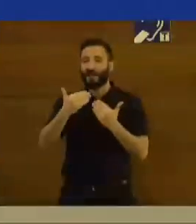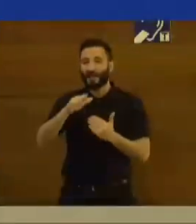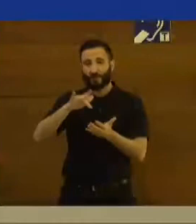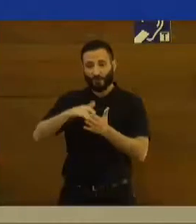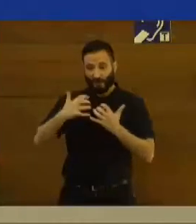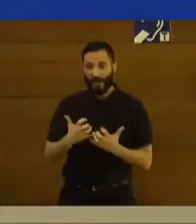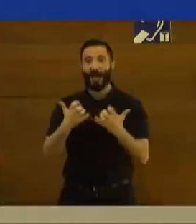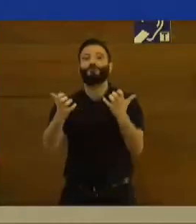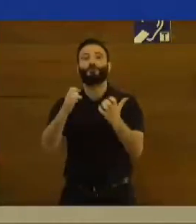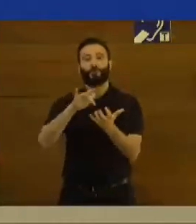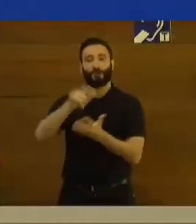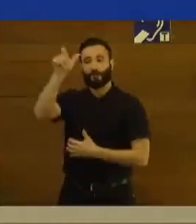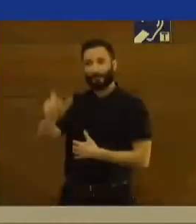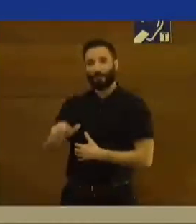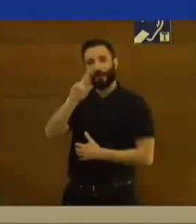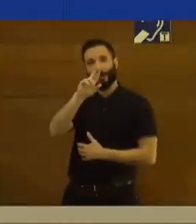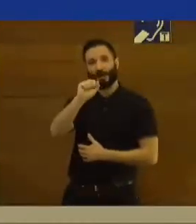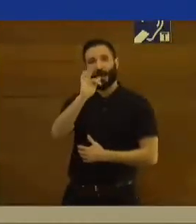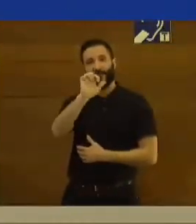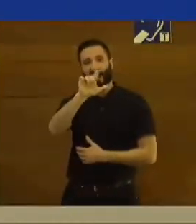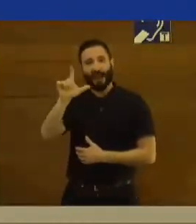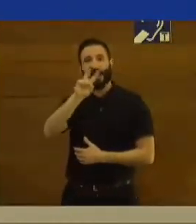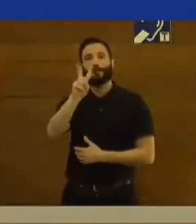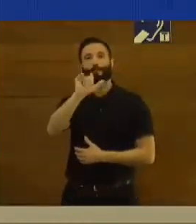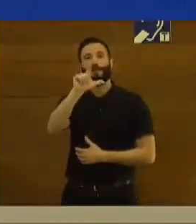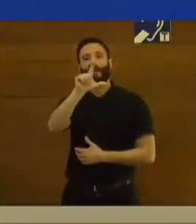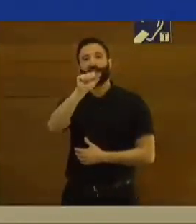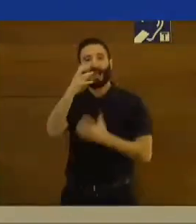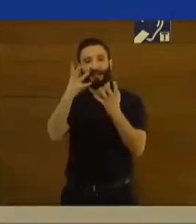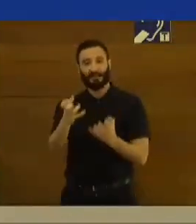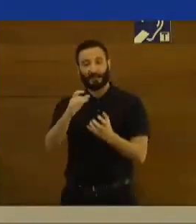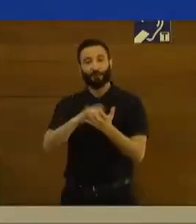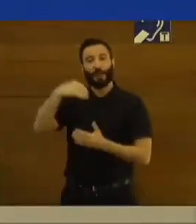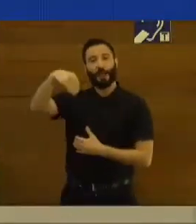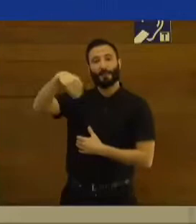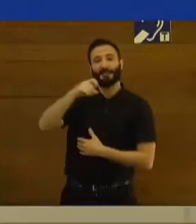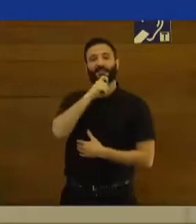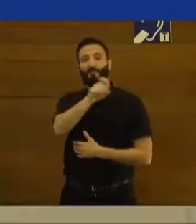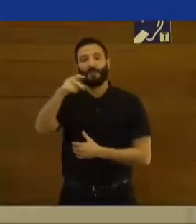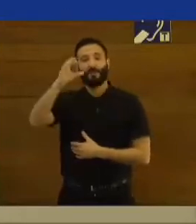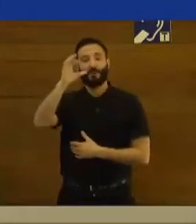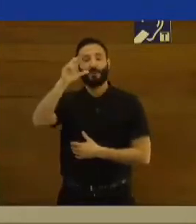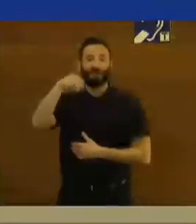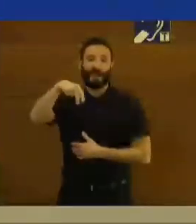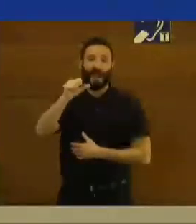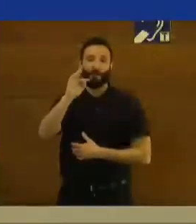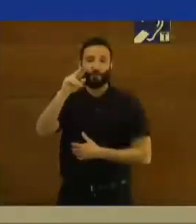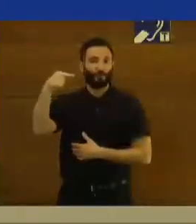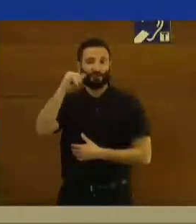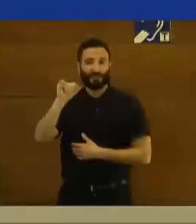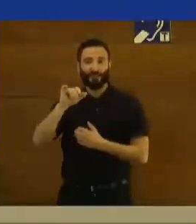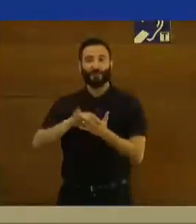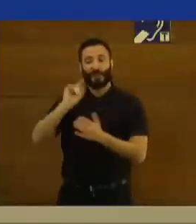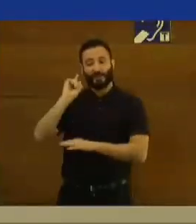el auditorio de Rafael Villaseca, presidente de la Fundación Naturgy, de Jordi García Tabernero, director general de